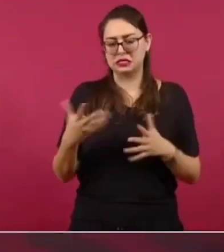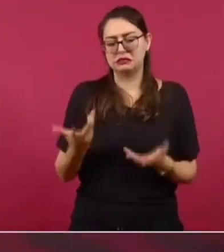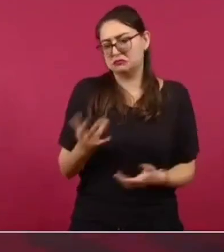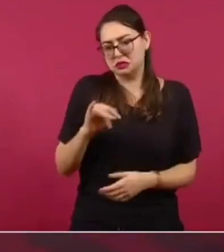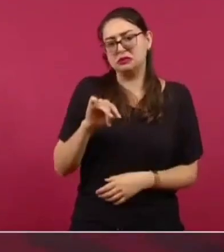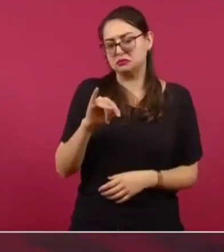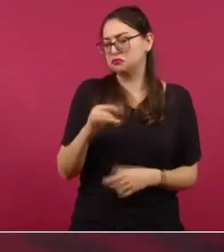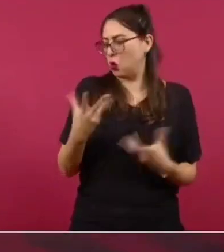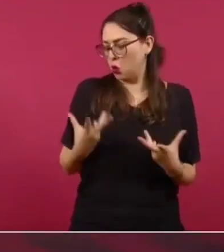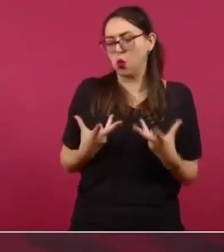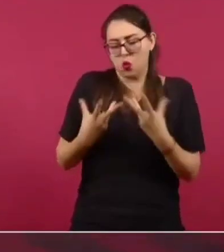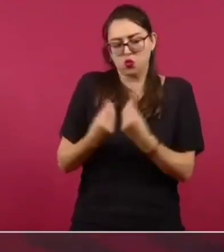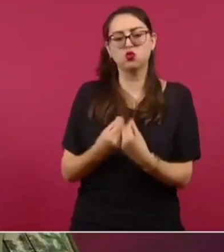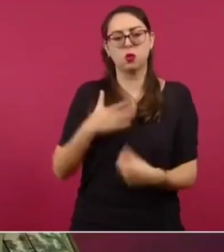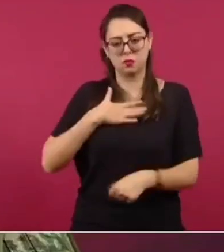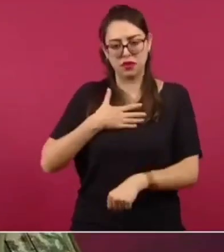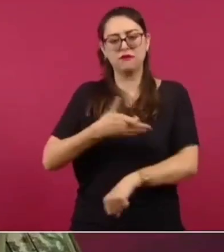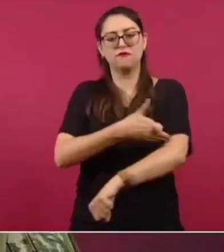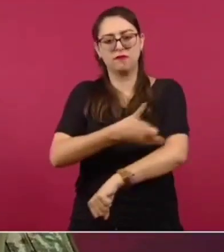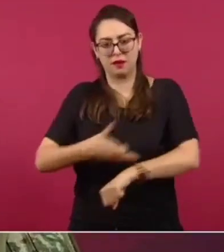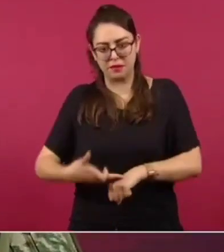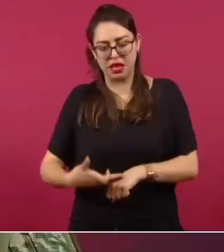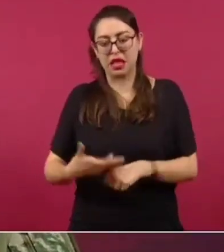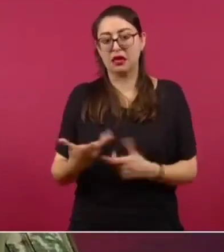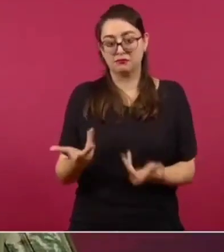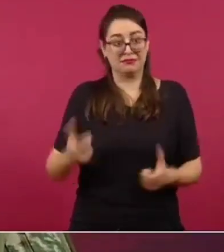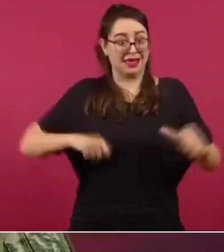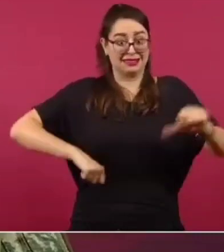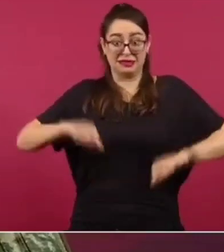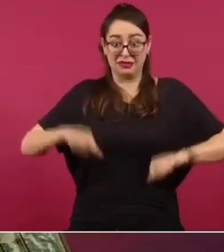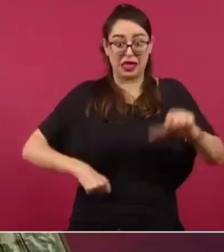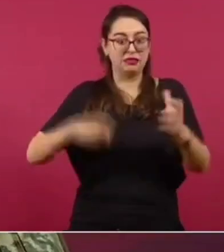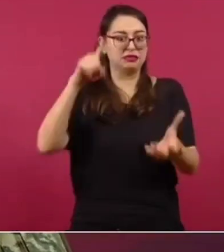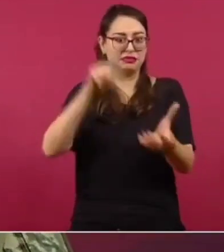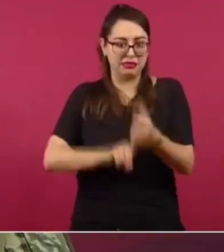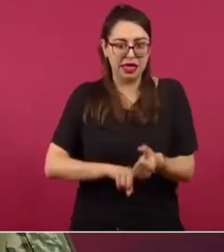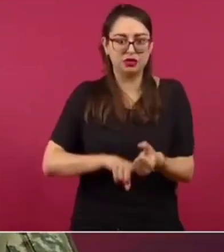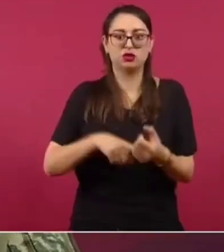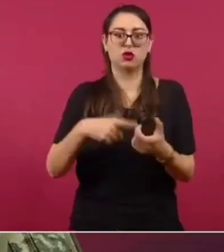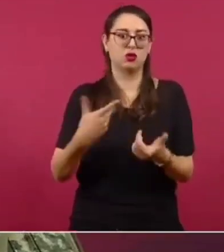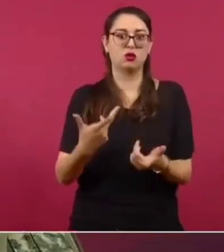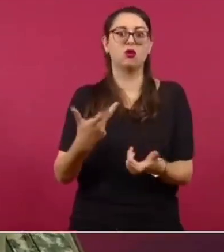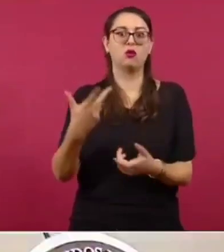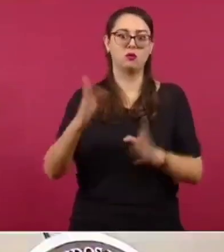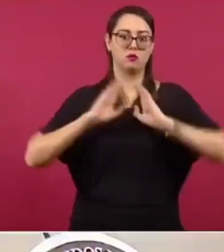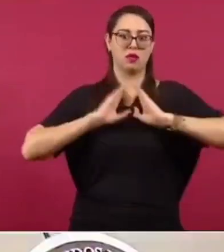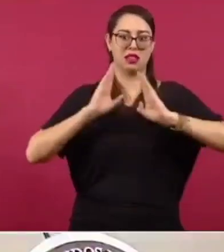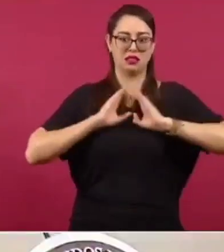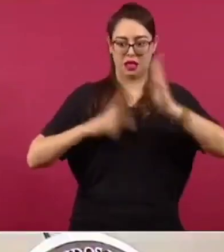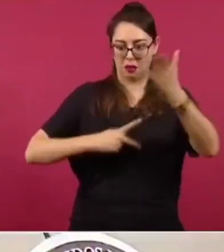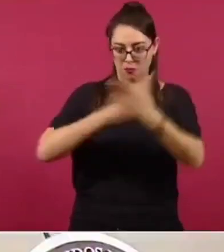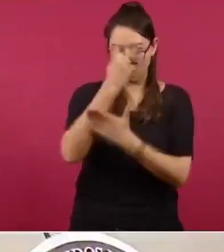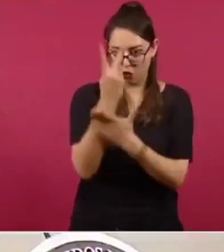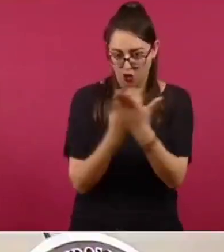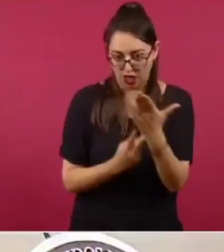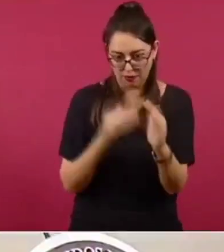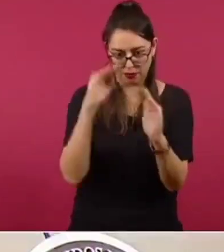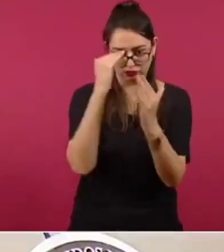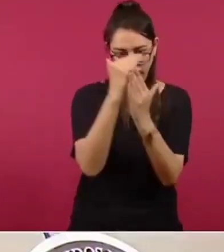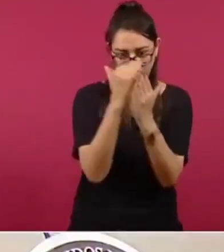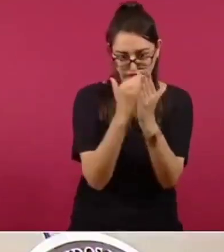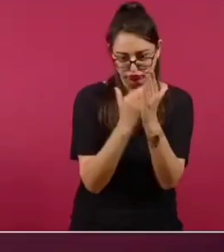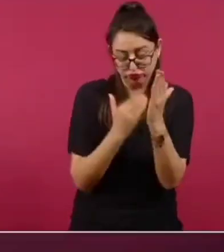familia para poder cumplir con los compromisos que se hacen dentro de lo que se programa. Son